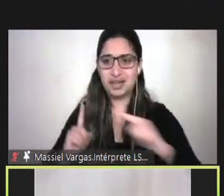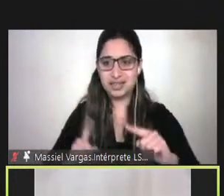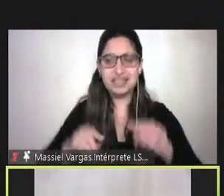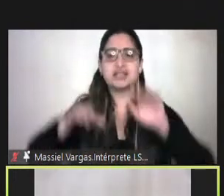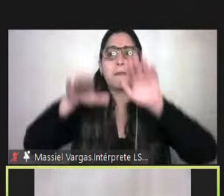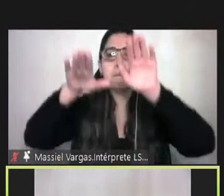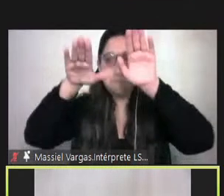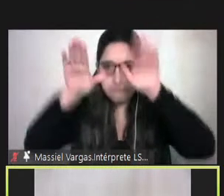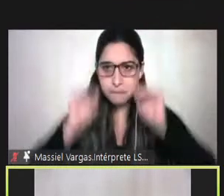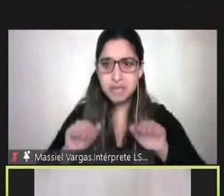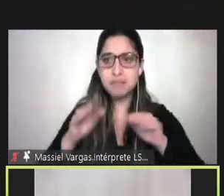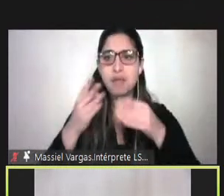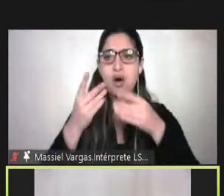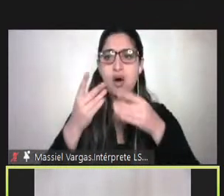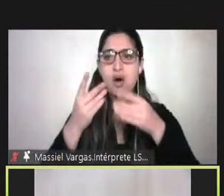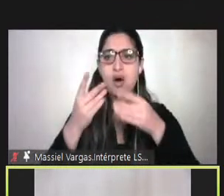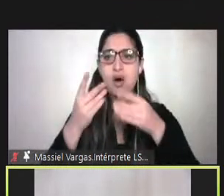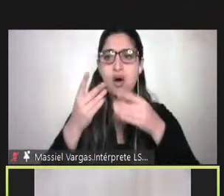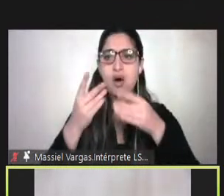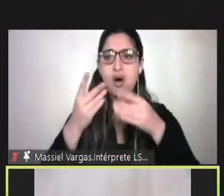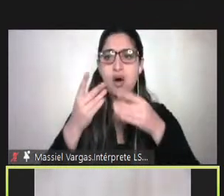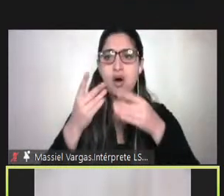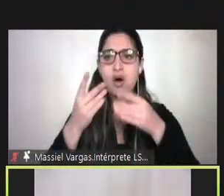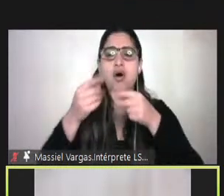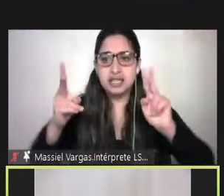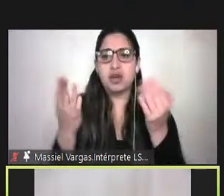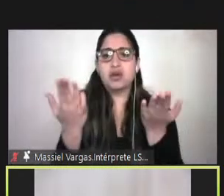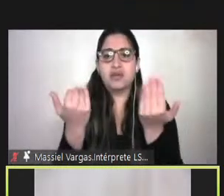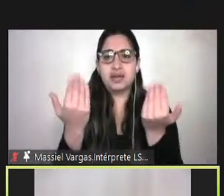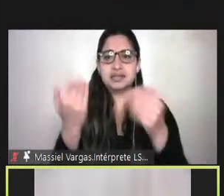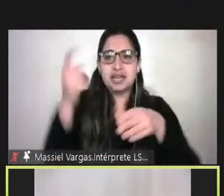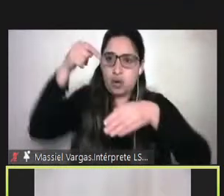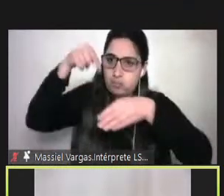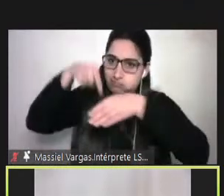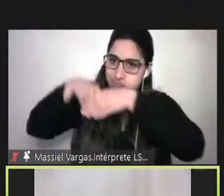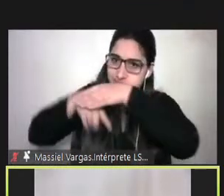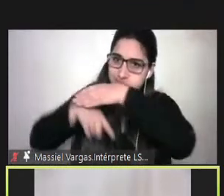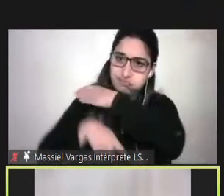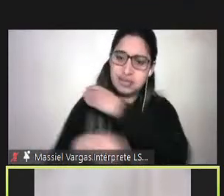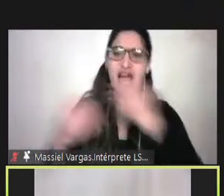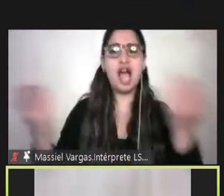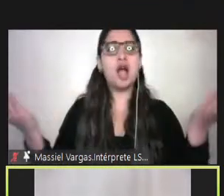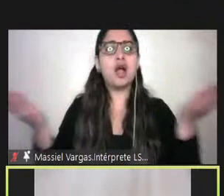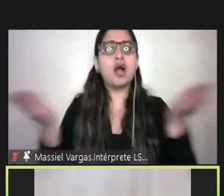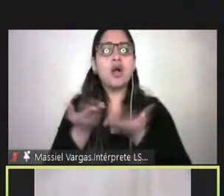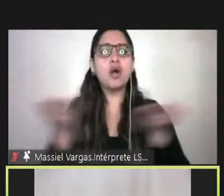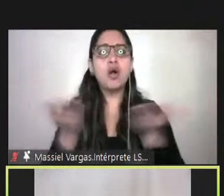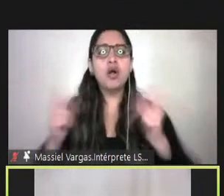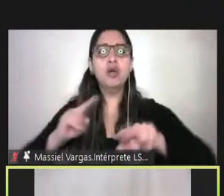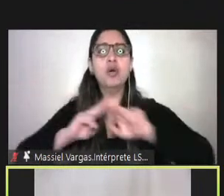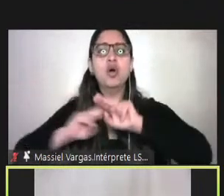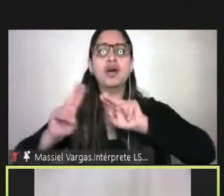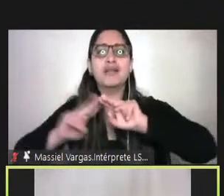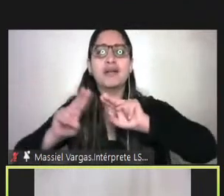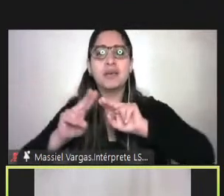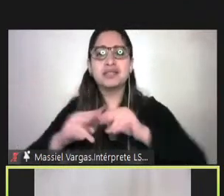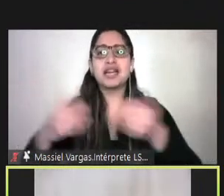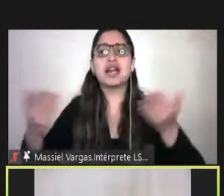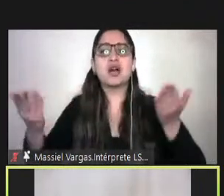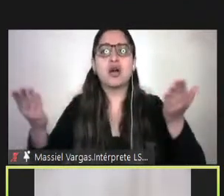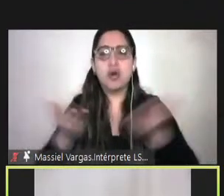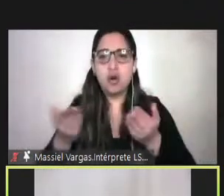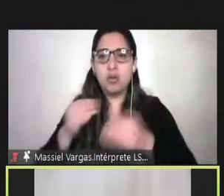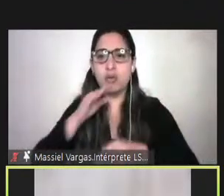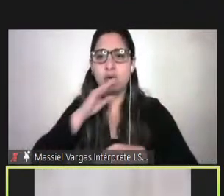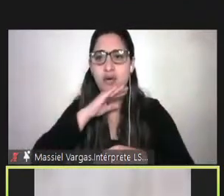que fue necesario profundizar en el cómo los íbamos a ejecutar o cómo los íbamos a ejercer las